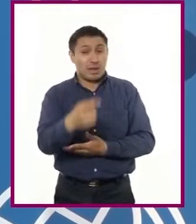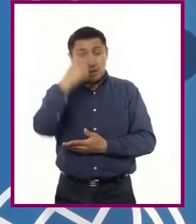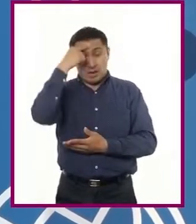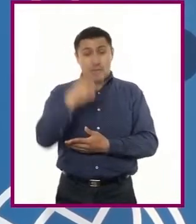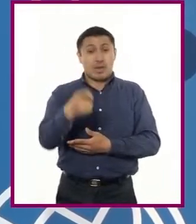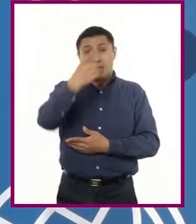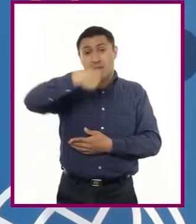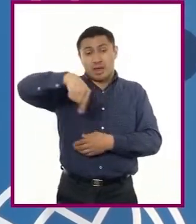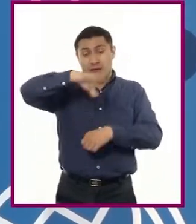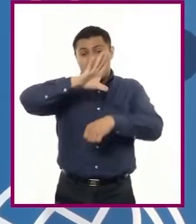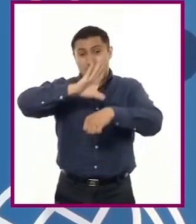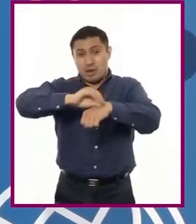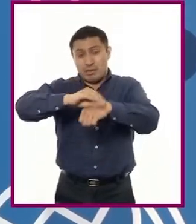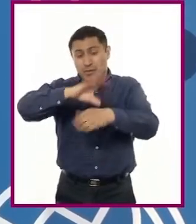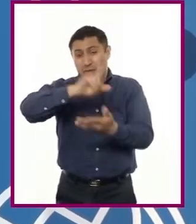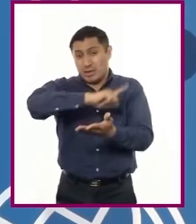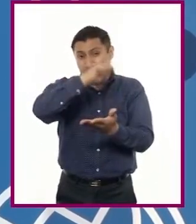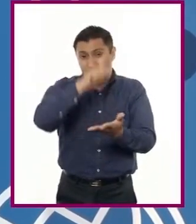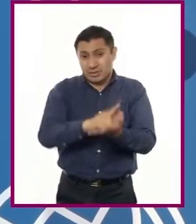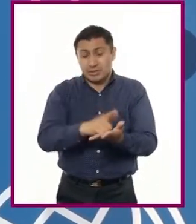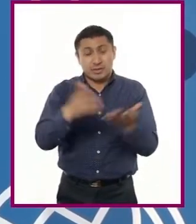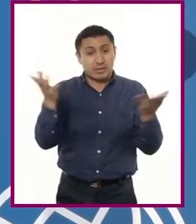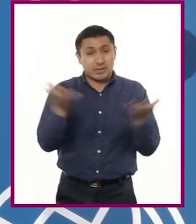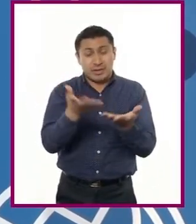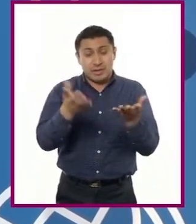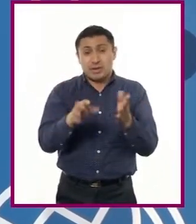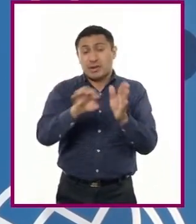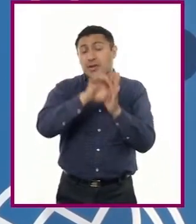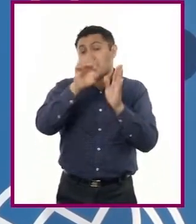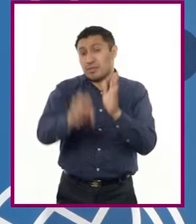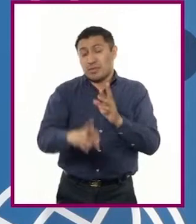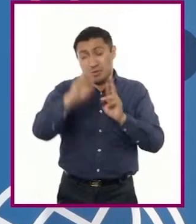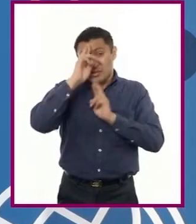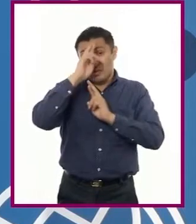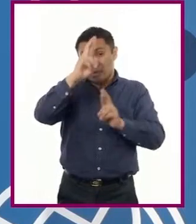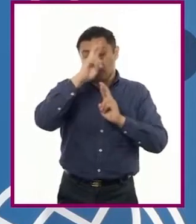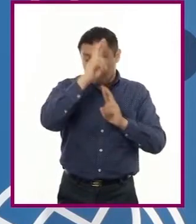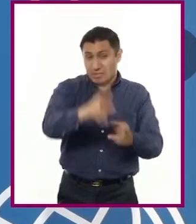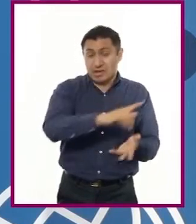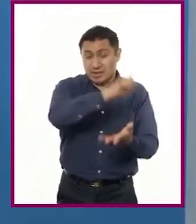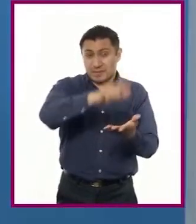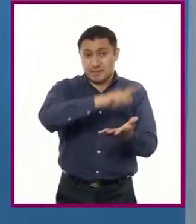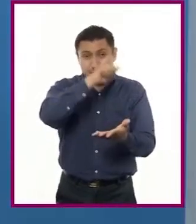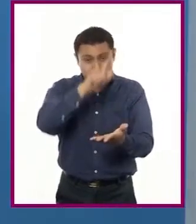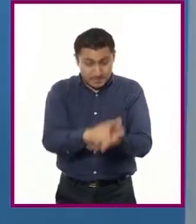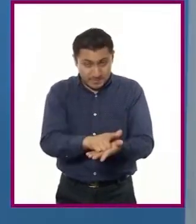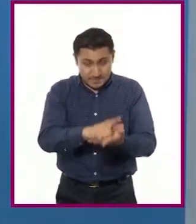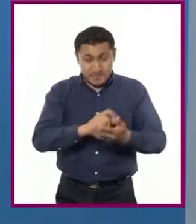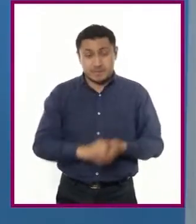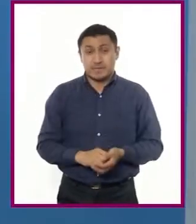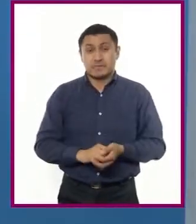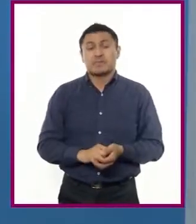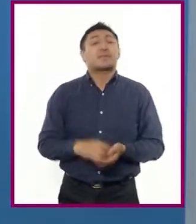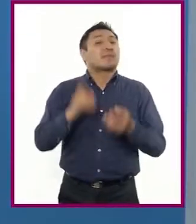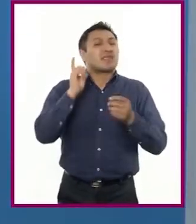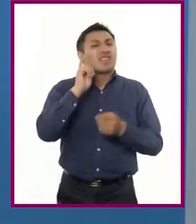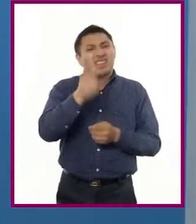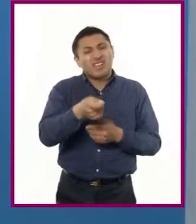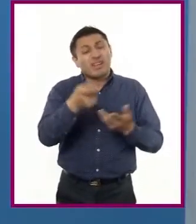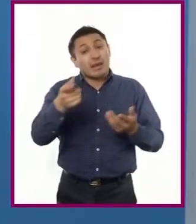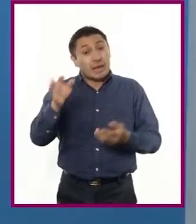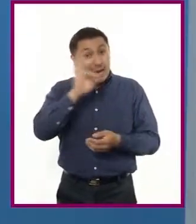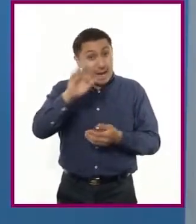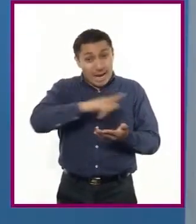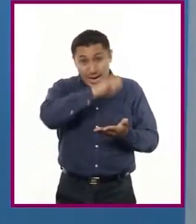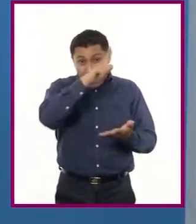autorizados por la ley. B. es, con apego al principio de la legalidad. B. En otras palabras, si la ley